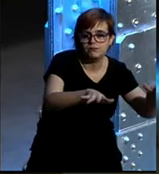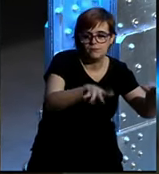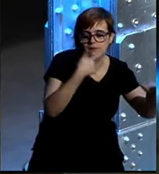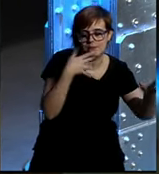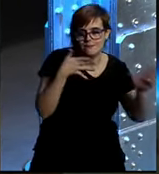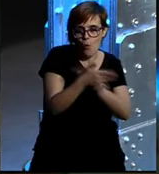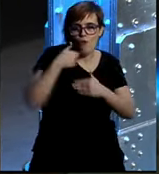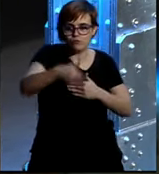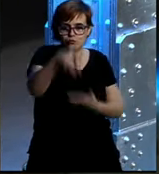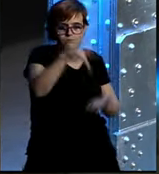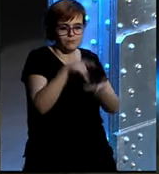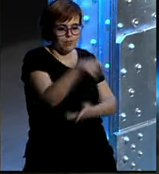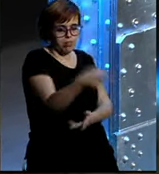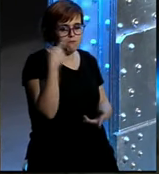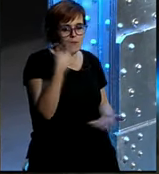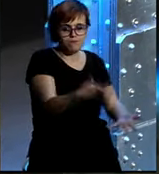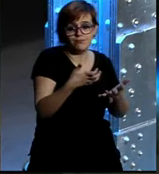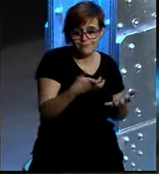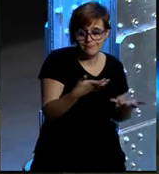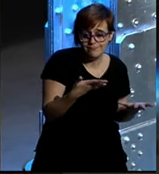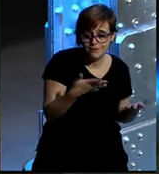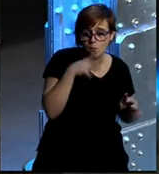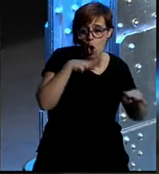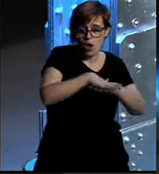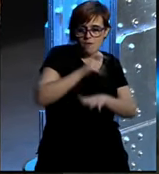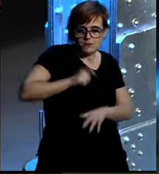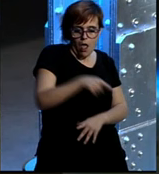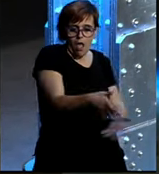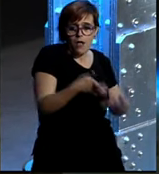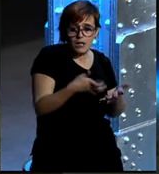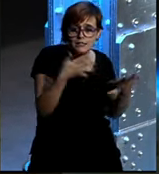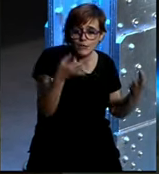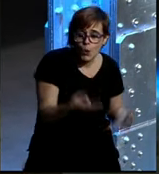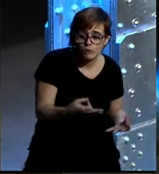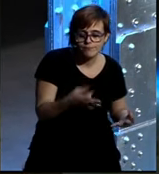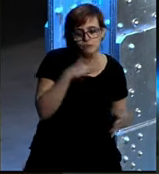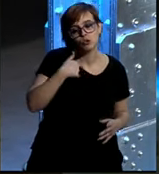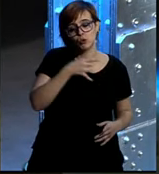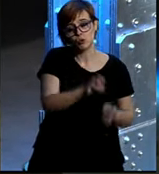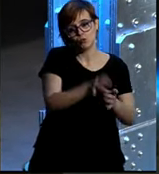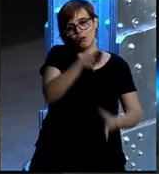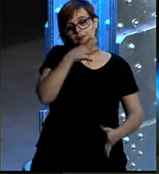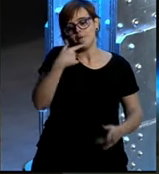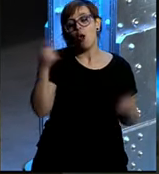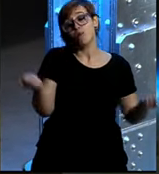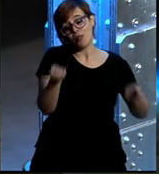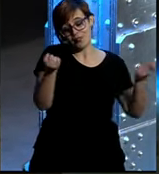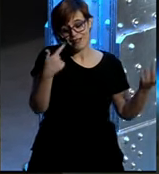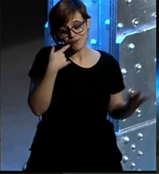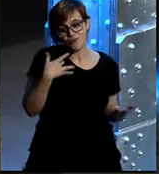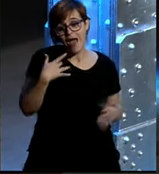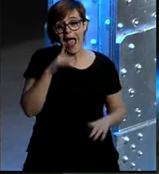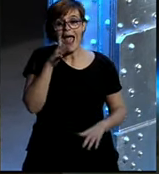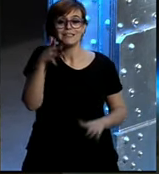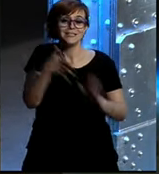futuro pasa por aquí por esta red profesional y para suerte para mí ahora me toca mi parte publicitaria pues el tiempo